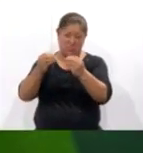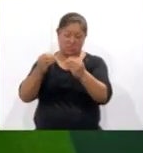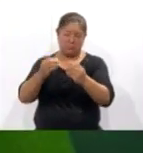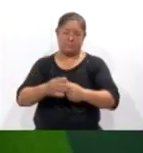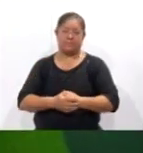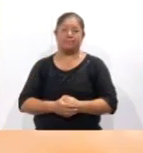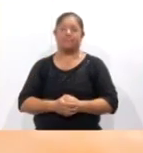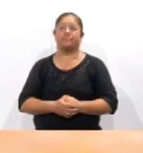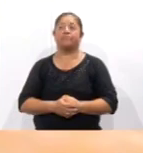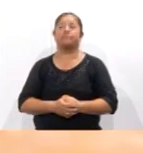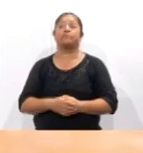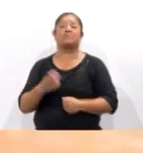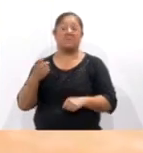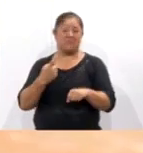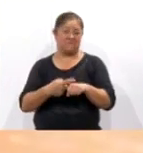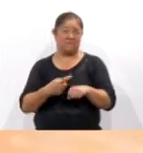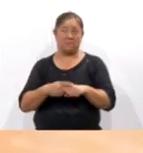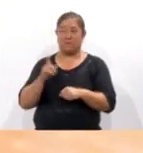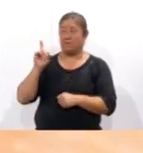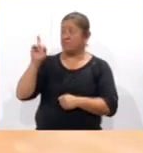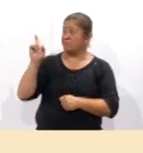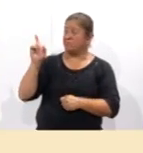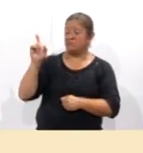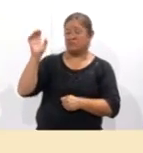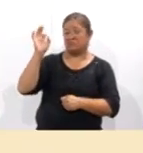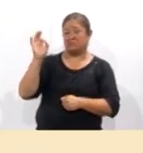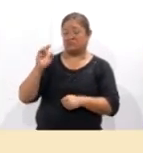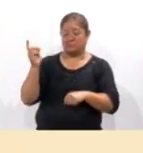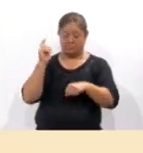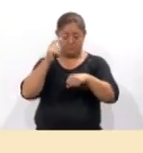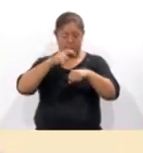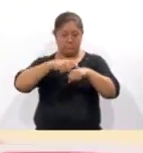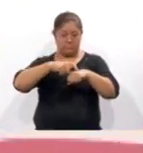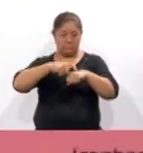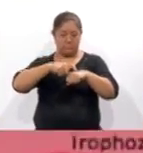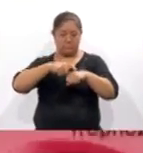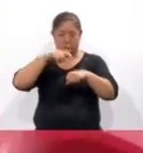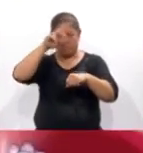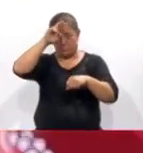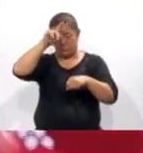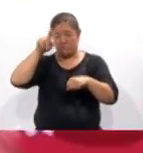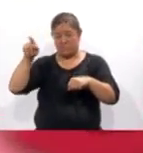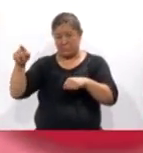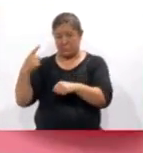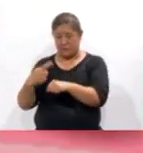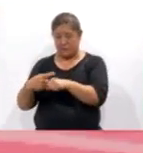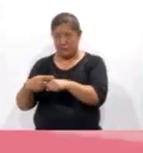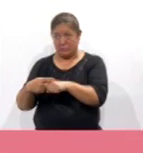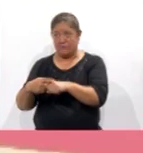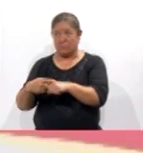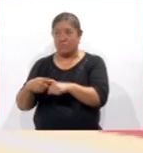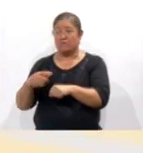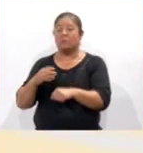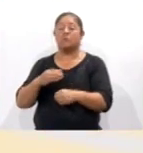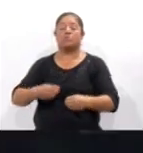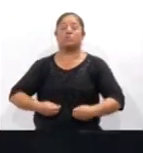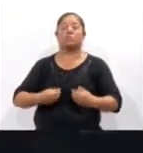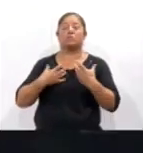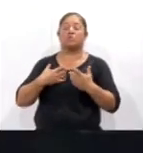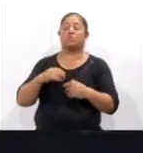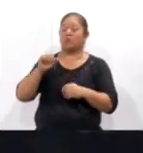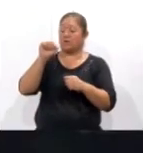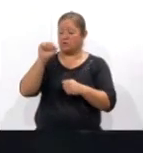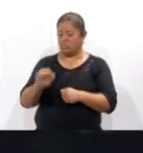La malaria es una enfermedad causada por un parásito. Se transmite por la picadura de un mosquito infectado y que vive normalmente en regiones cálidas del